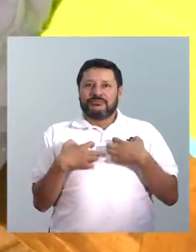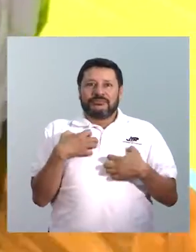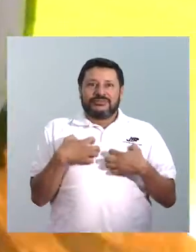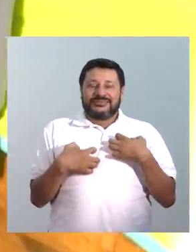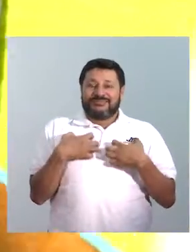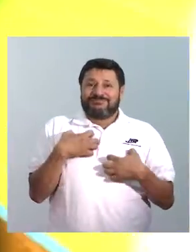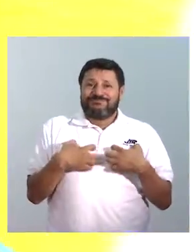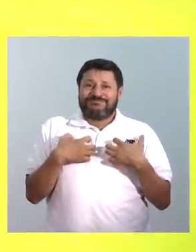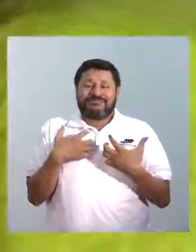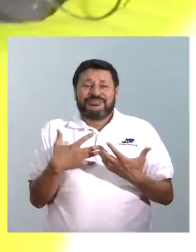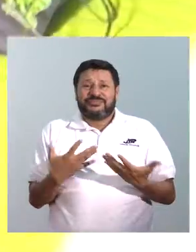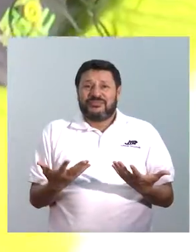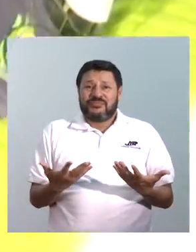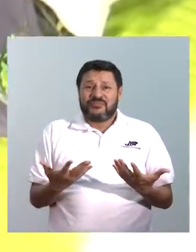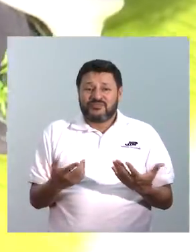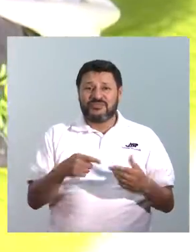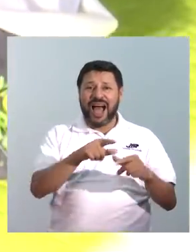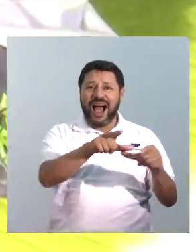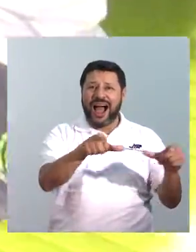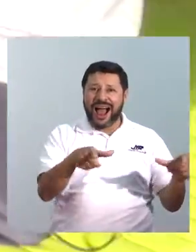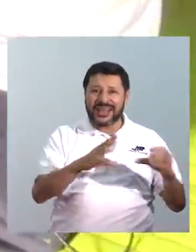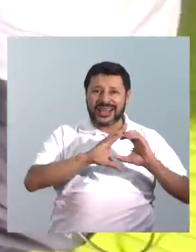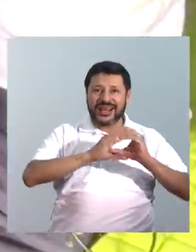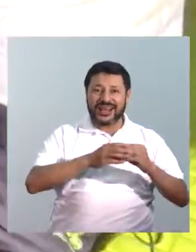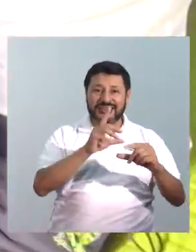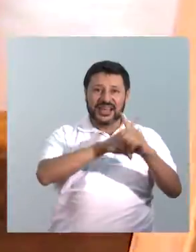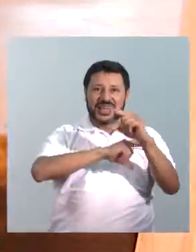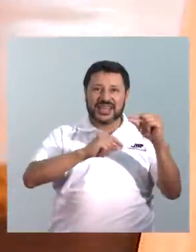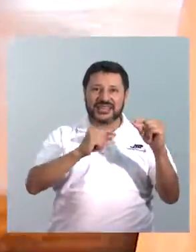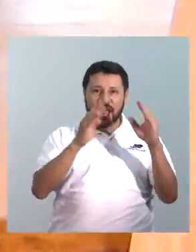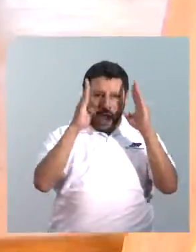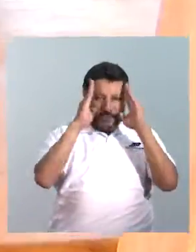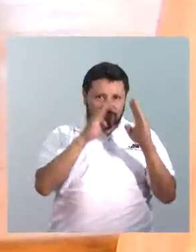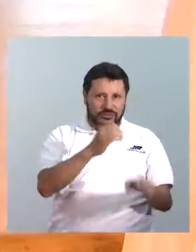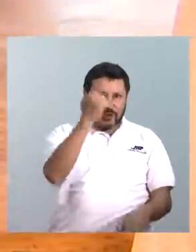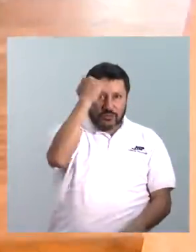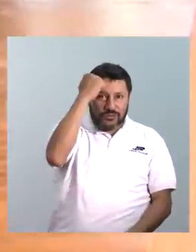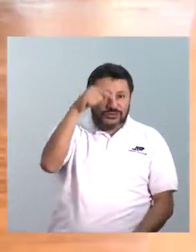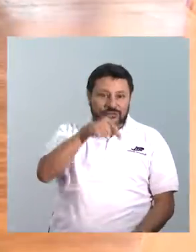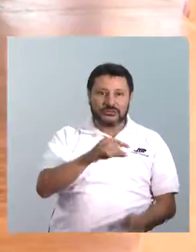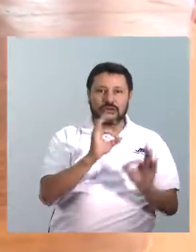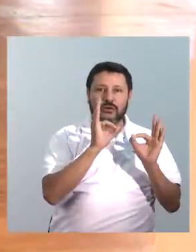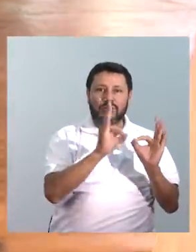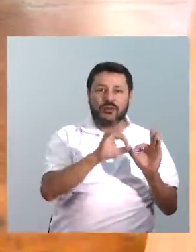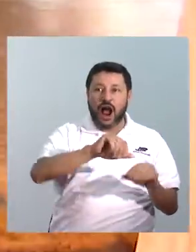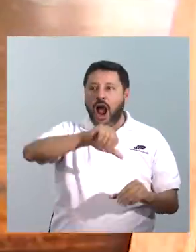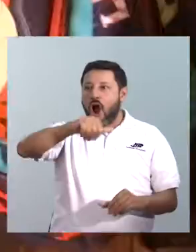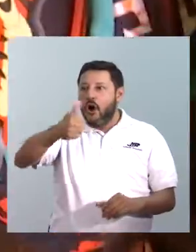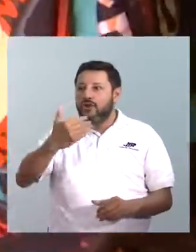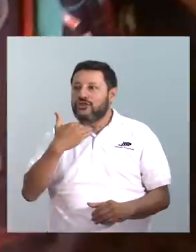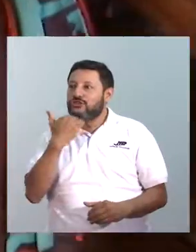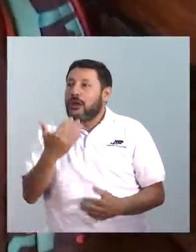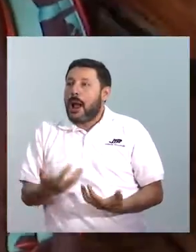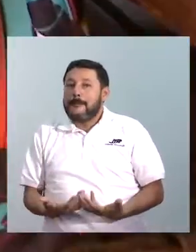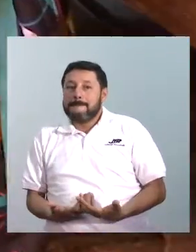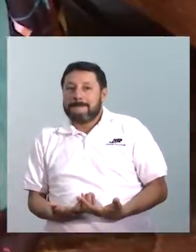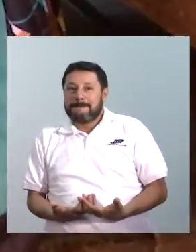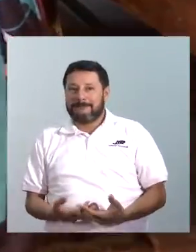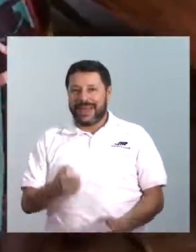nerviosa, mucho miedo porque en el aula muy pendiente todo el mundo y en otro lugar no sé, tengo miedo.